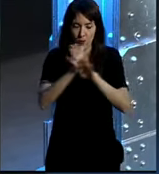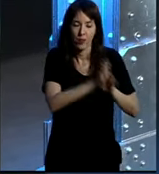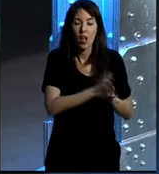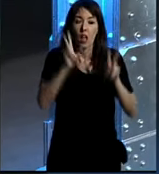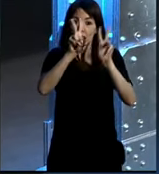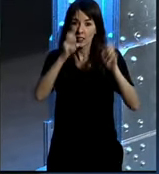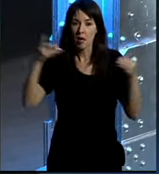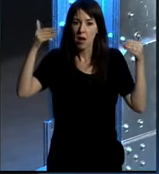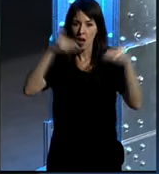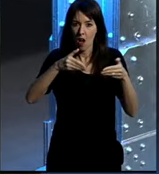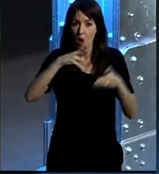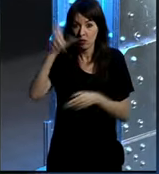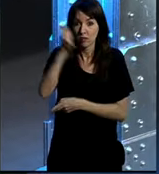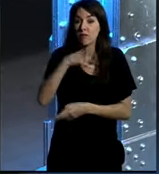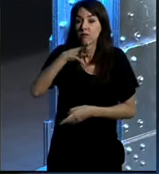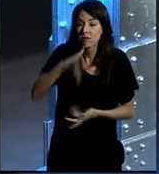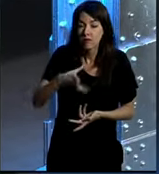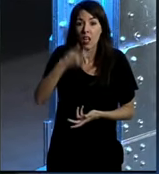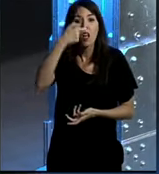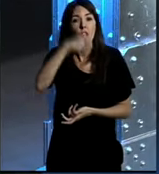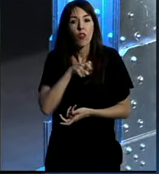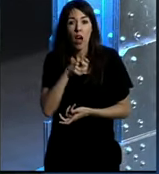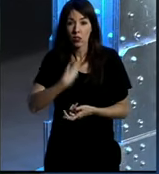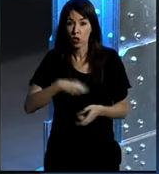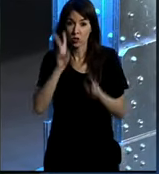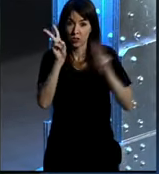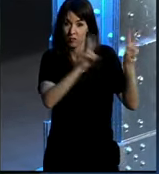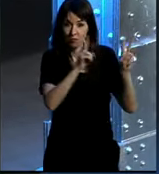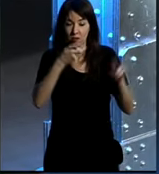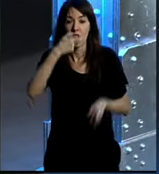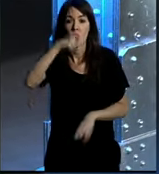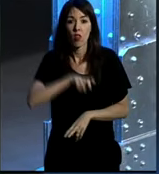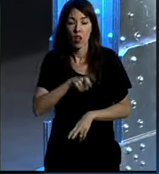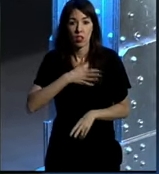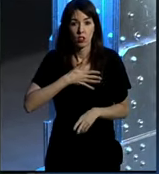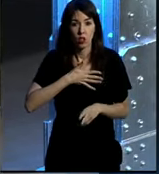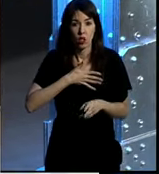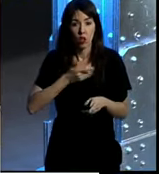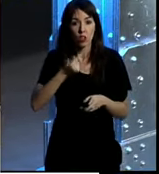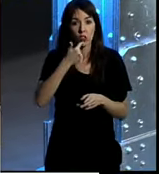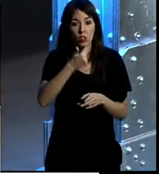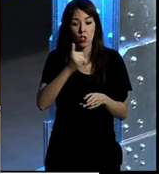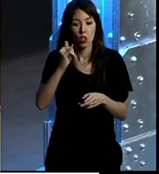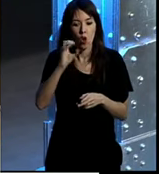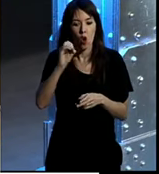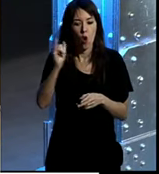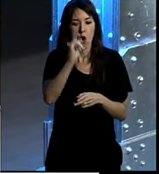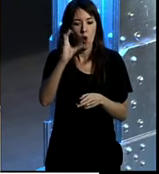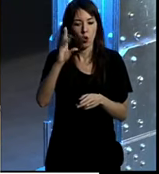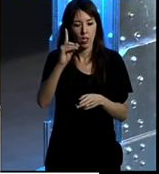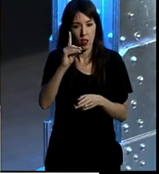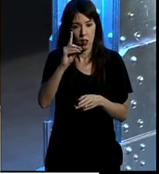que nos trae hoy aquí. Estos datos son datos de OJD del mes de